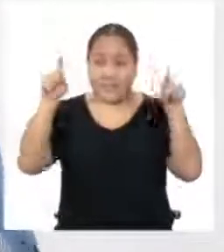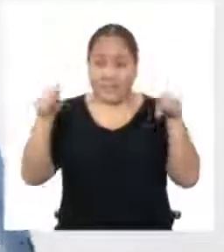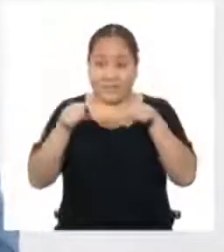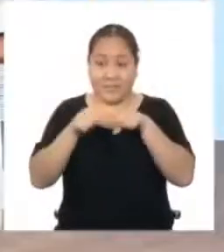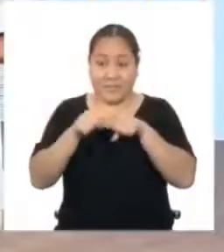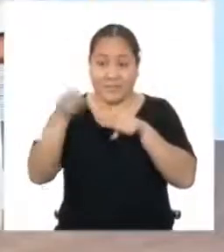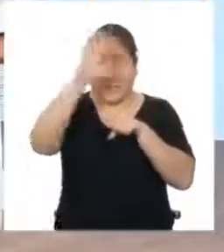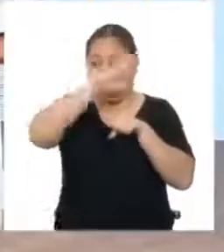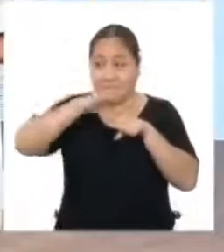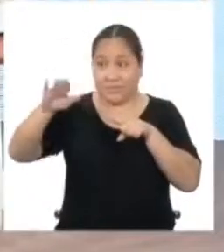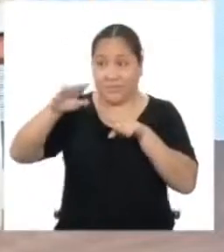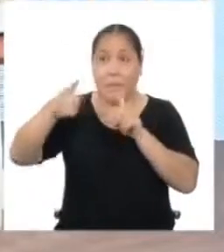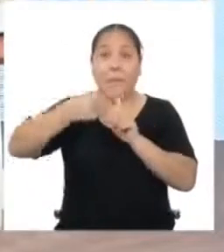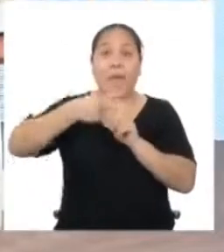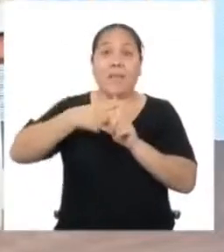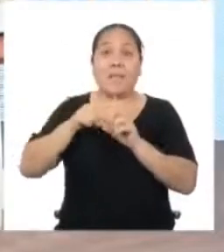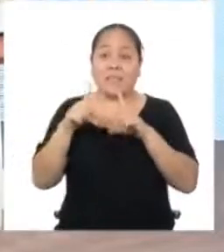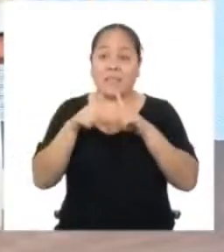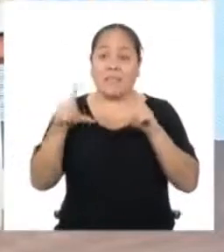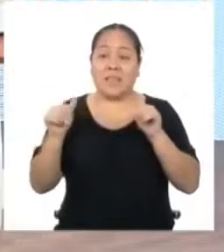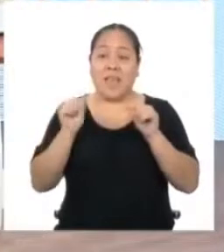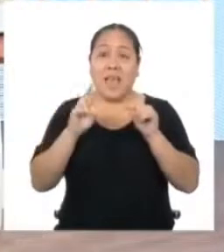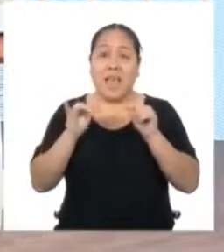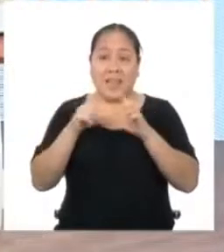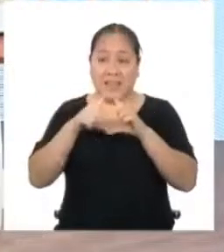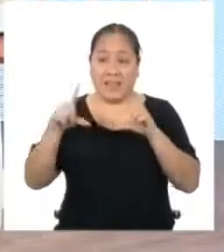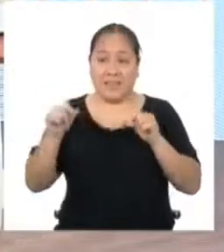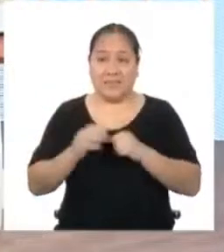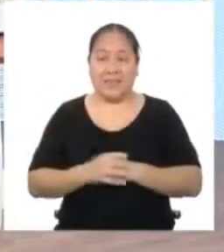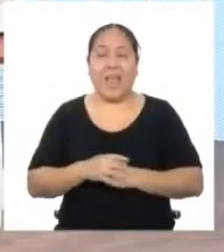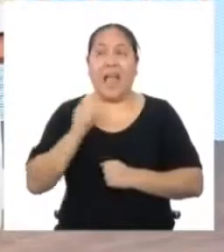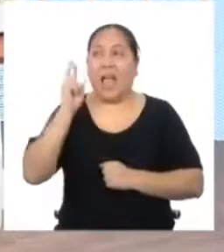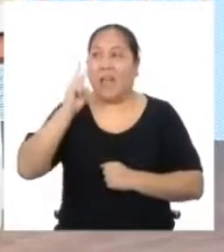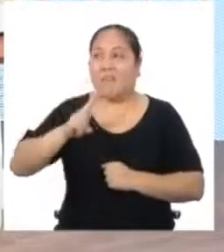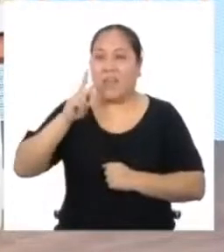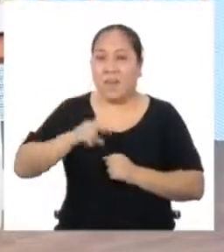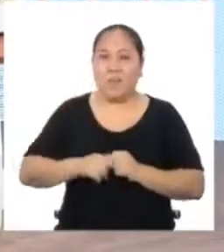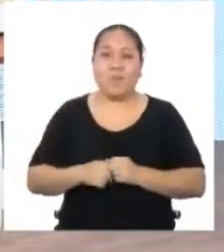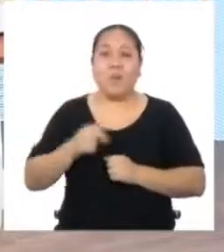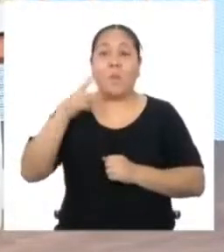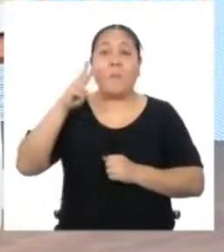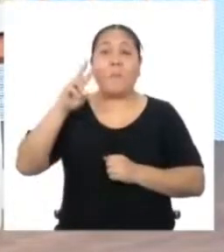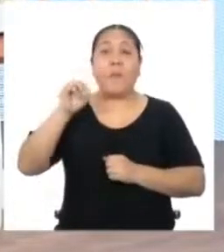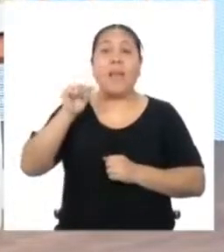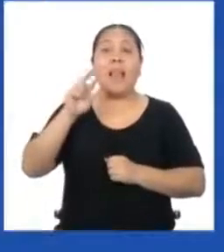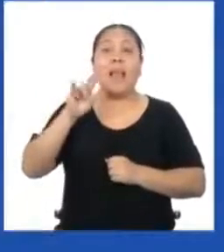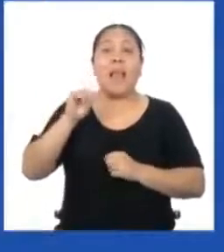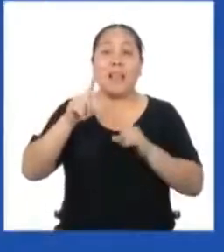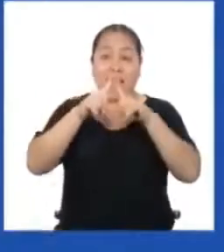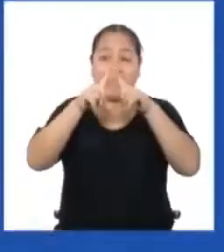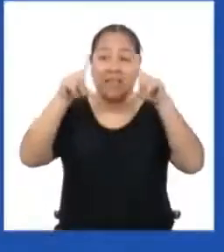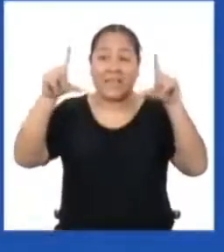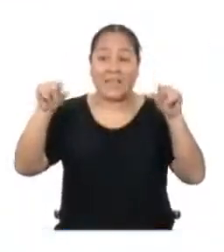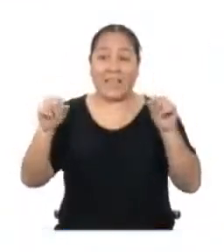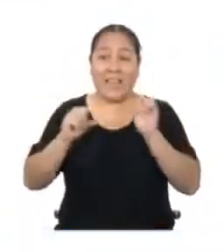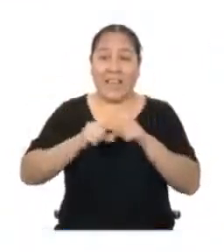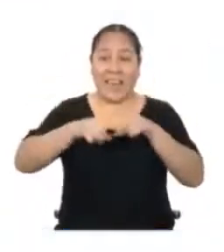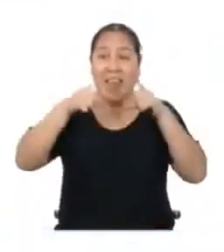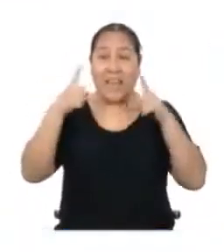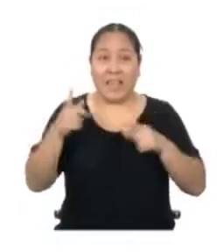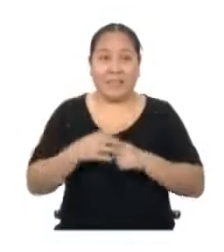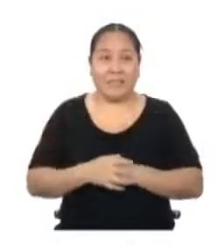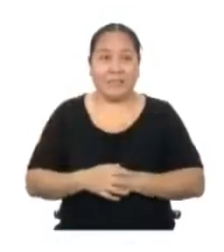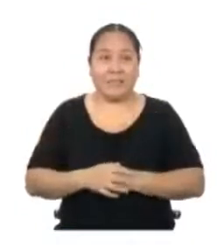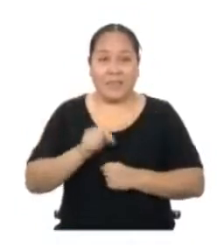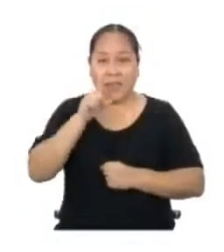figuras Entonces, empecemos a calcular El área del rectángulo más grande El que representa la cancha de fútbol Sus medidas